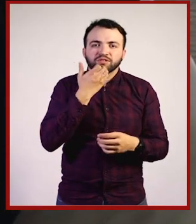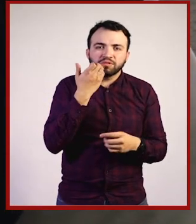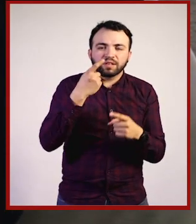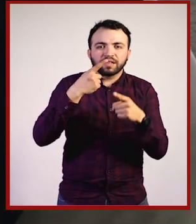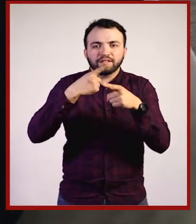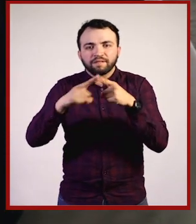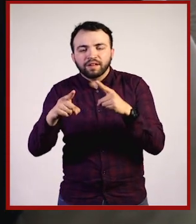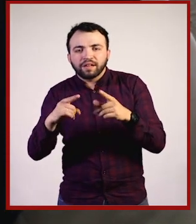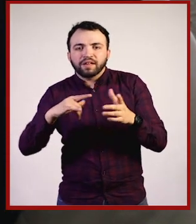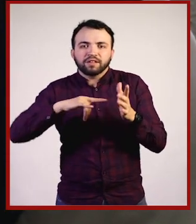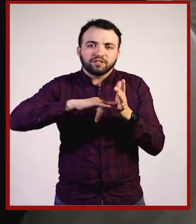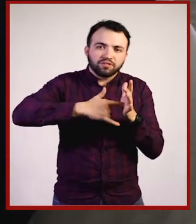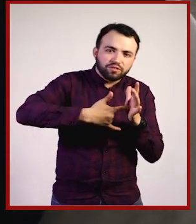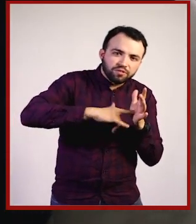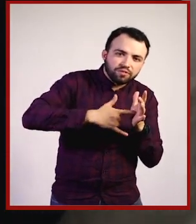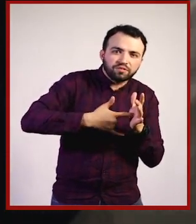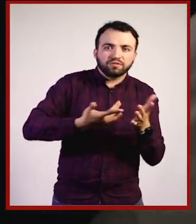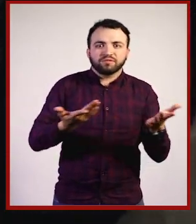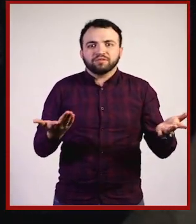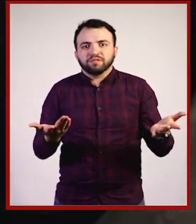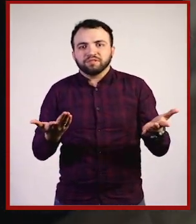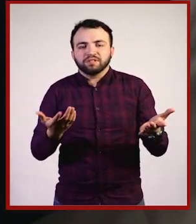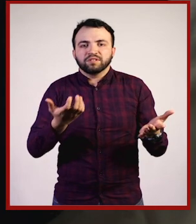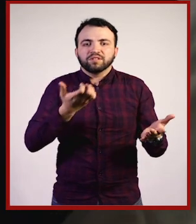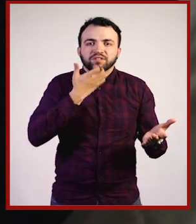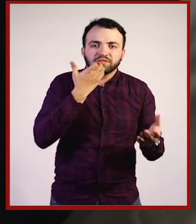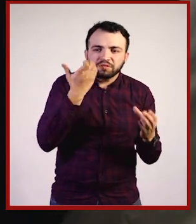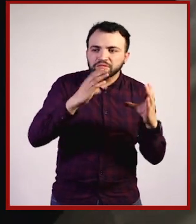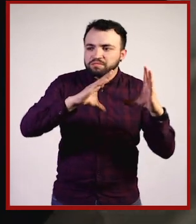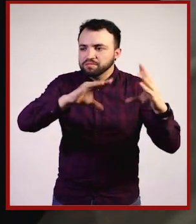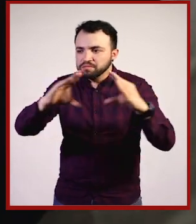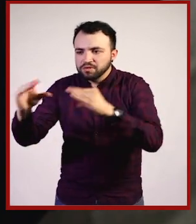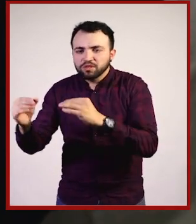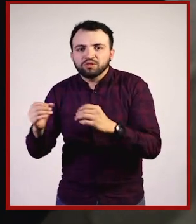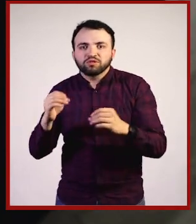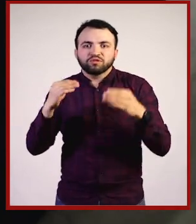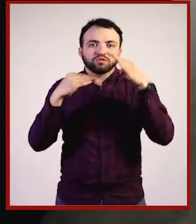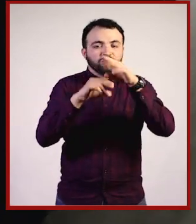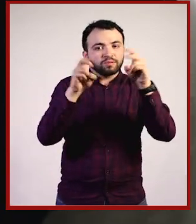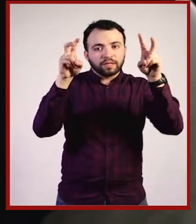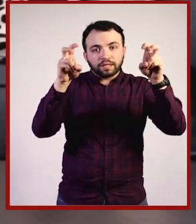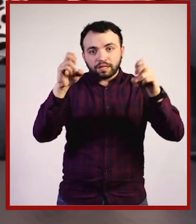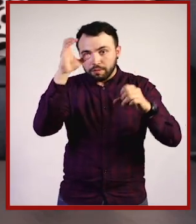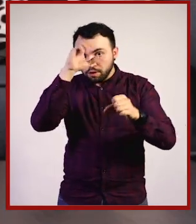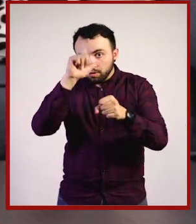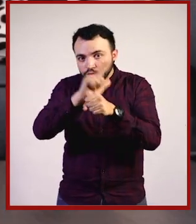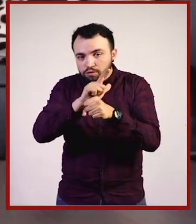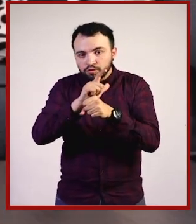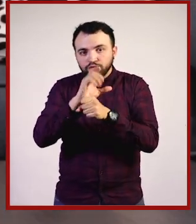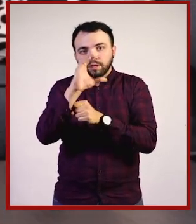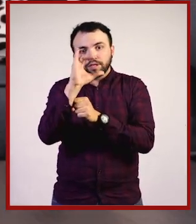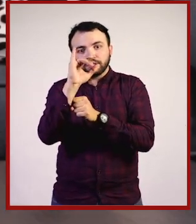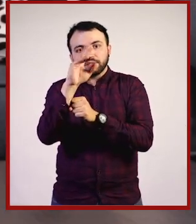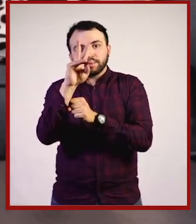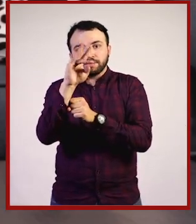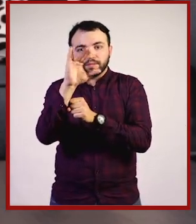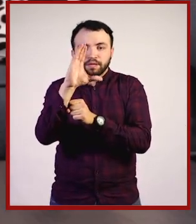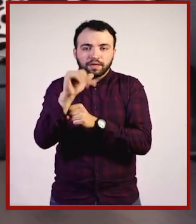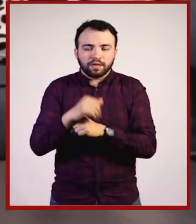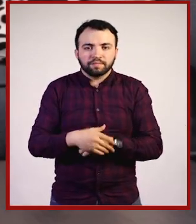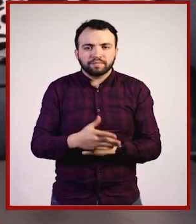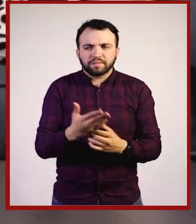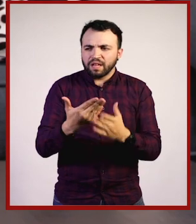horas hacia los alumnos en cuanto a temas de cultura cívica. Oye, Gildardo, hace un momento lo